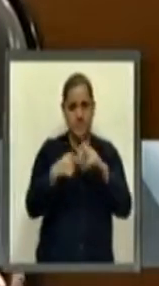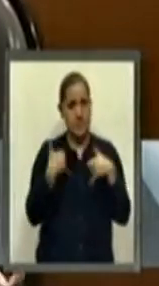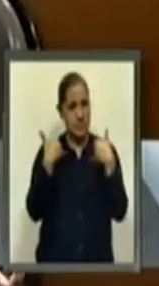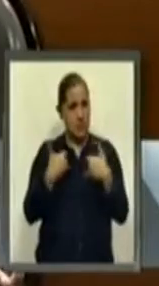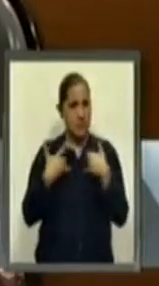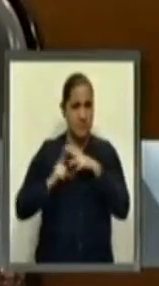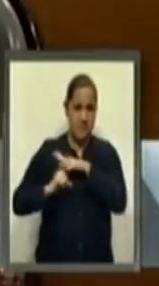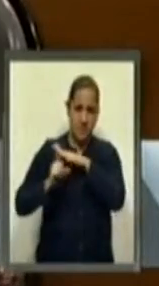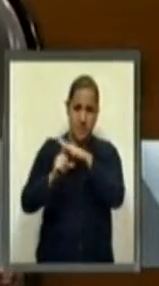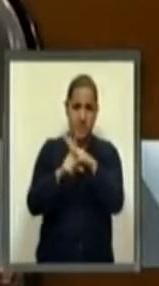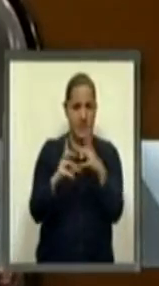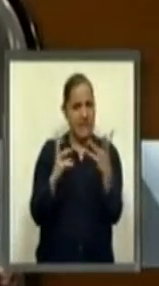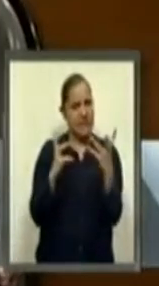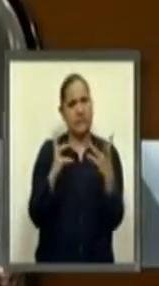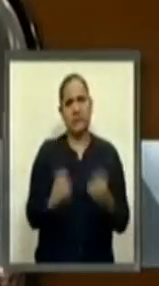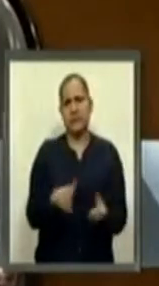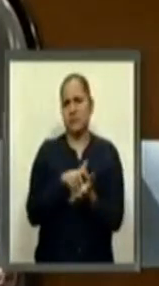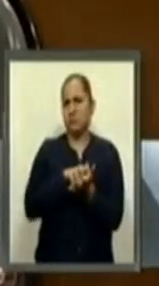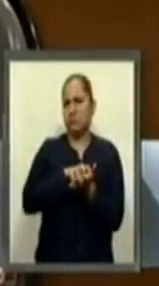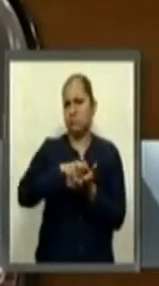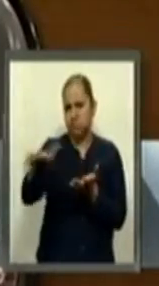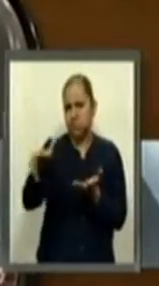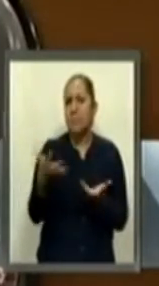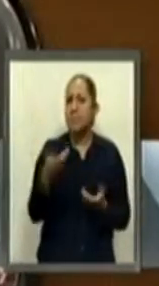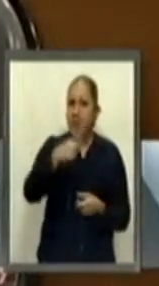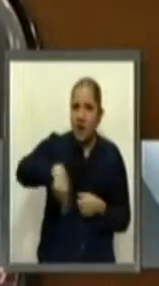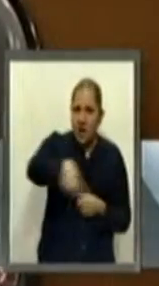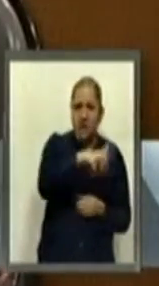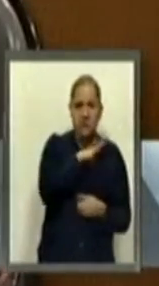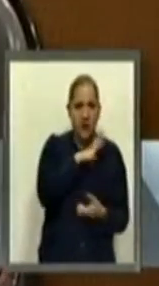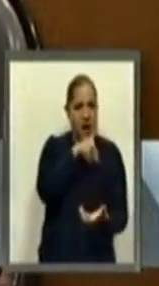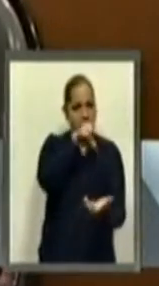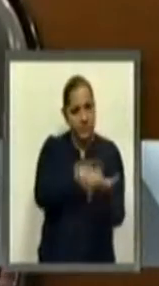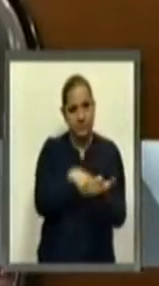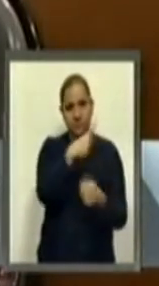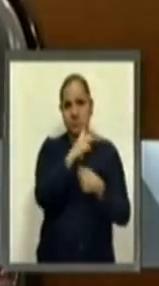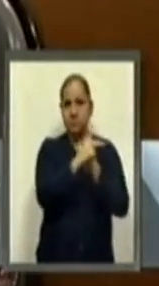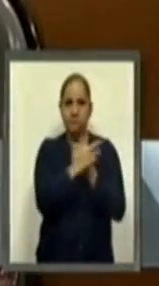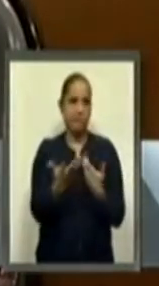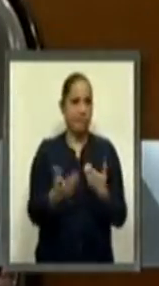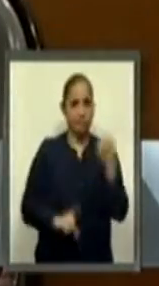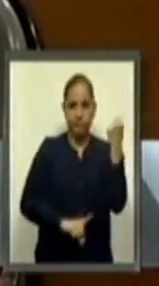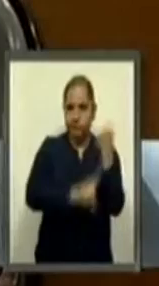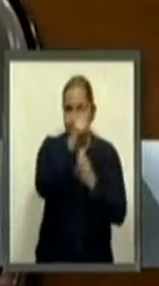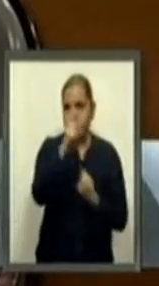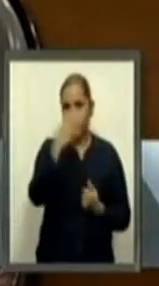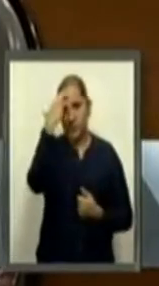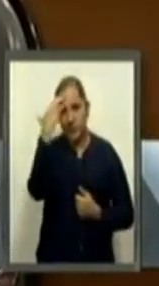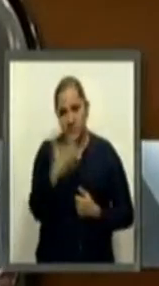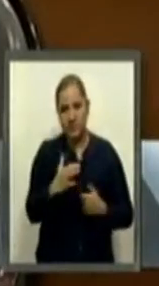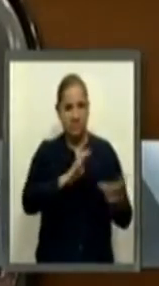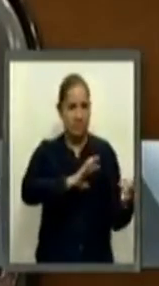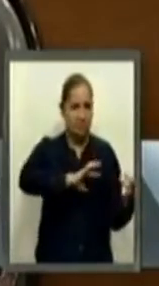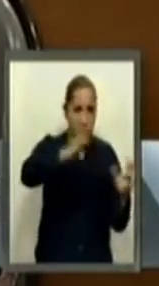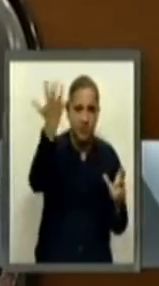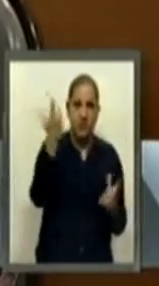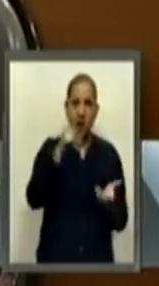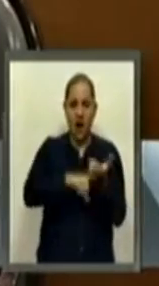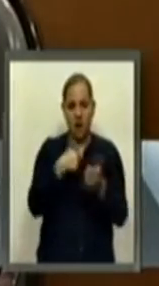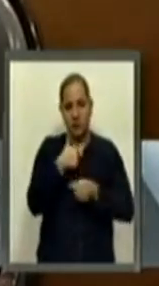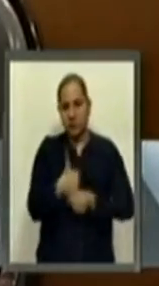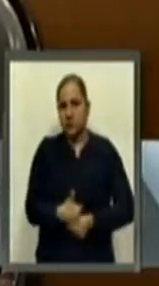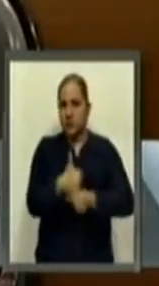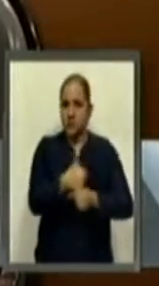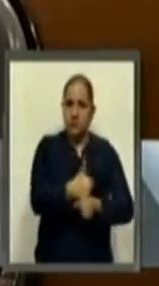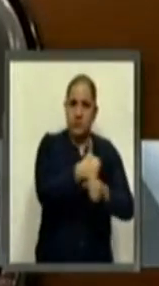el tema migratorio, ellos están huyendo de la violencia, están huyendo del hambre, están buscando